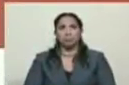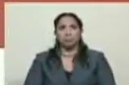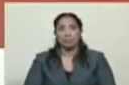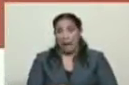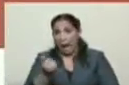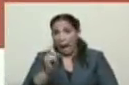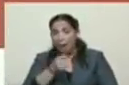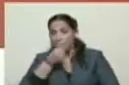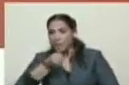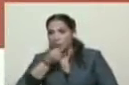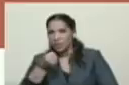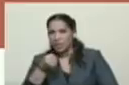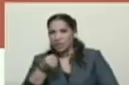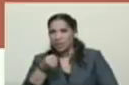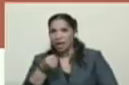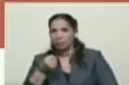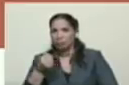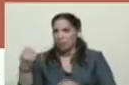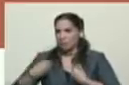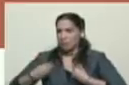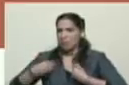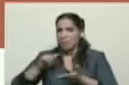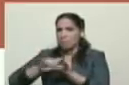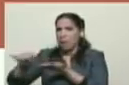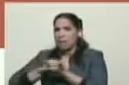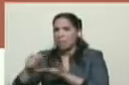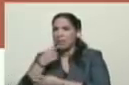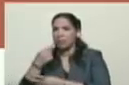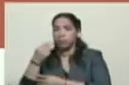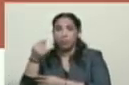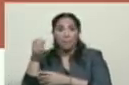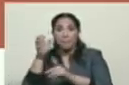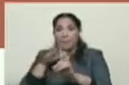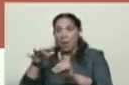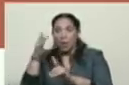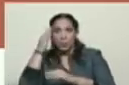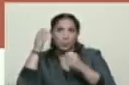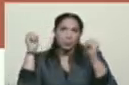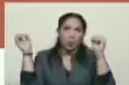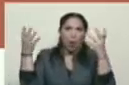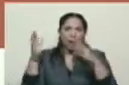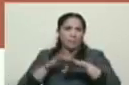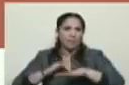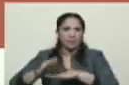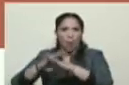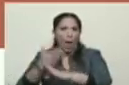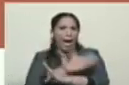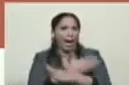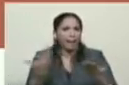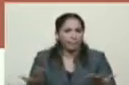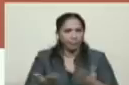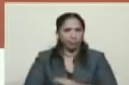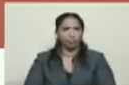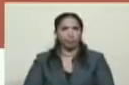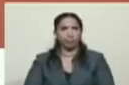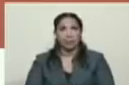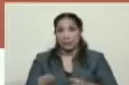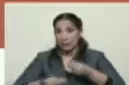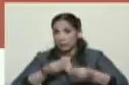periodista de extrema derecha que vive en Miami, que es pitoniza, porque adivinó los hechos mucho antes de que ellos